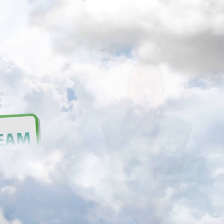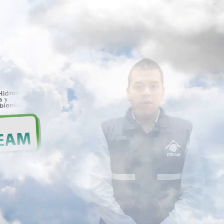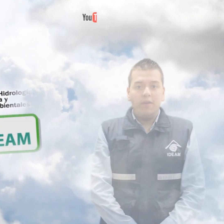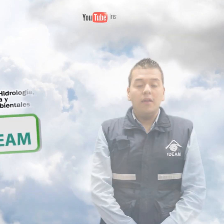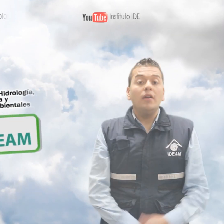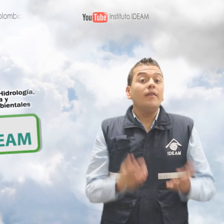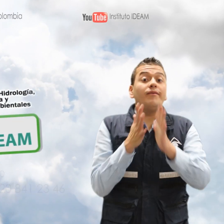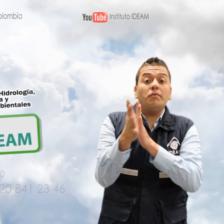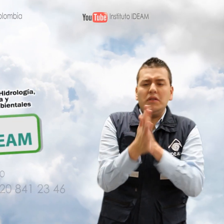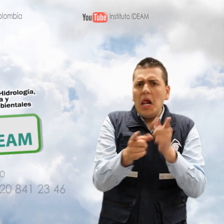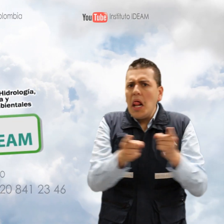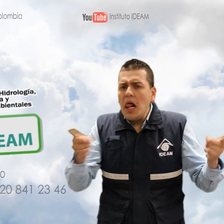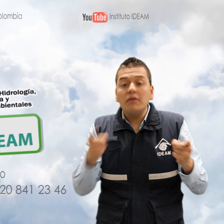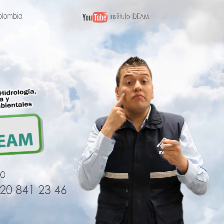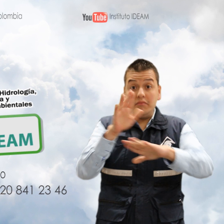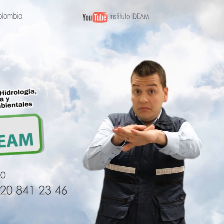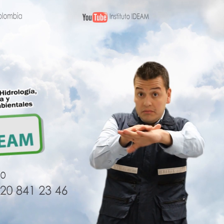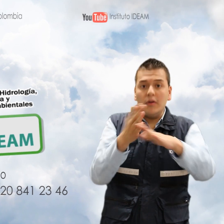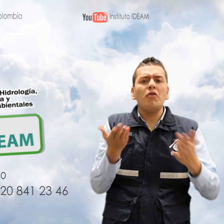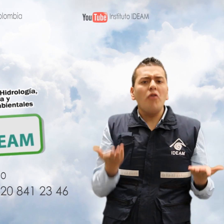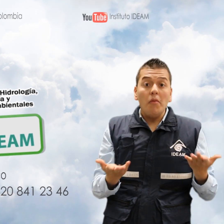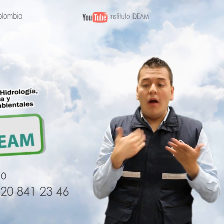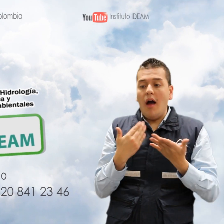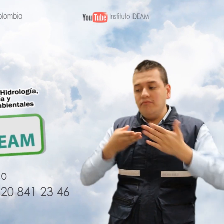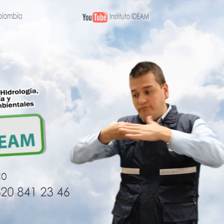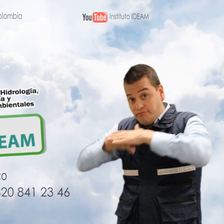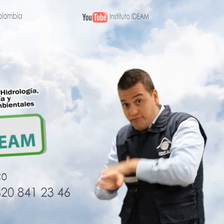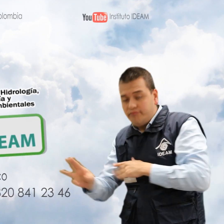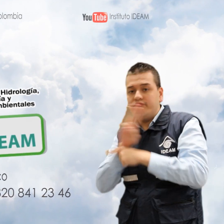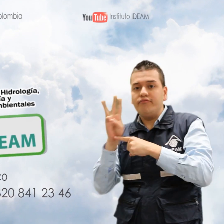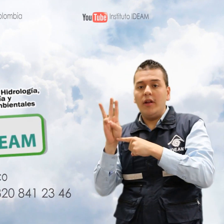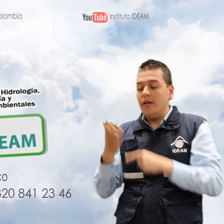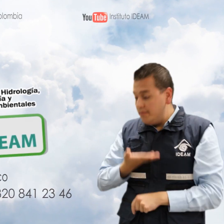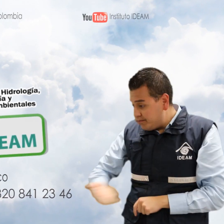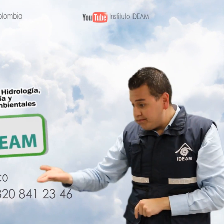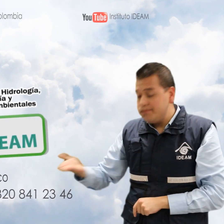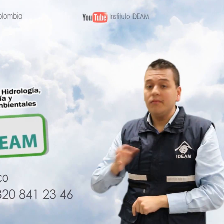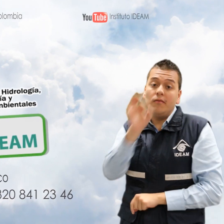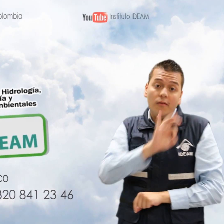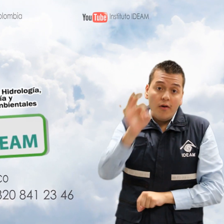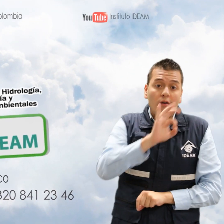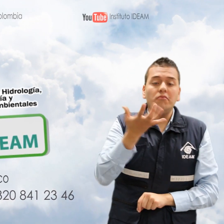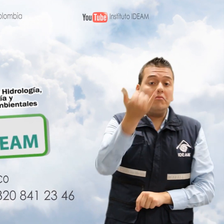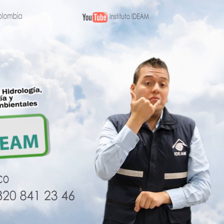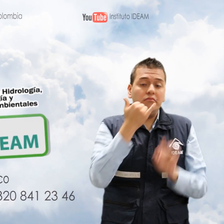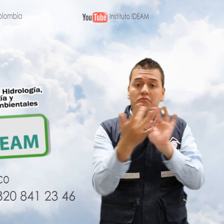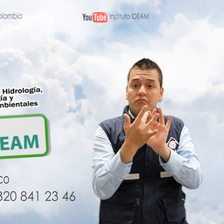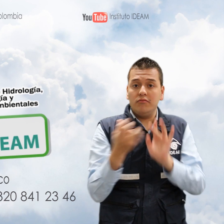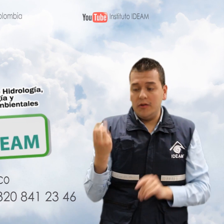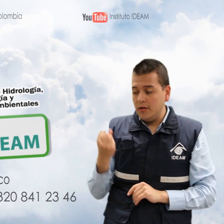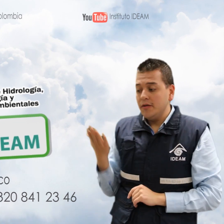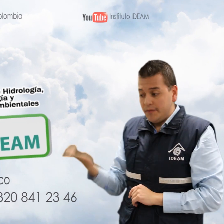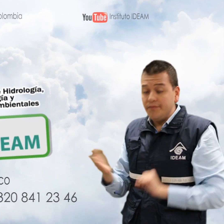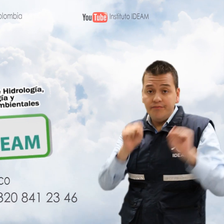Para mayor información los invitamos a consultar nuestra página en internet www.ideam.gov.co o comunicarse con